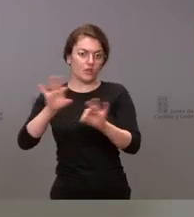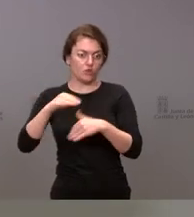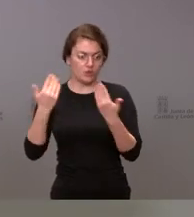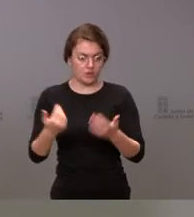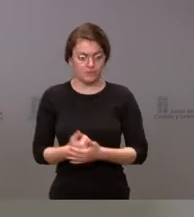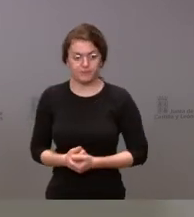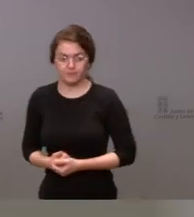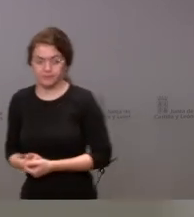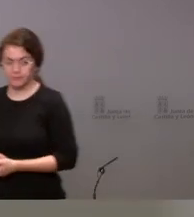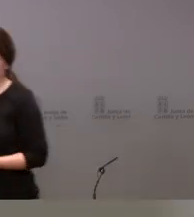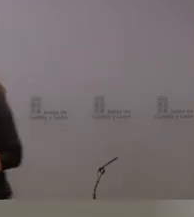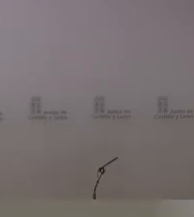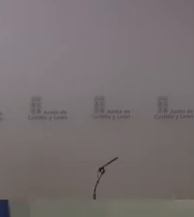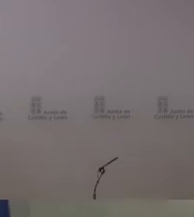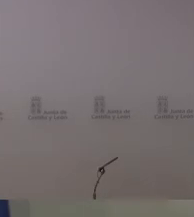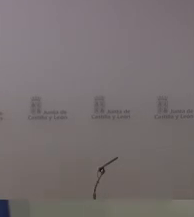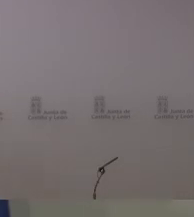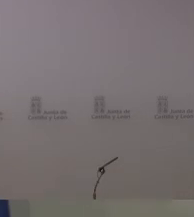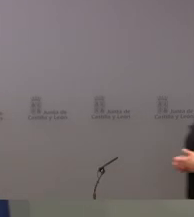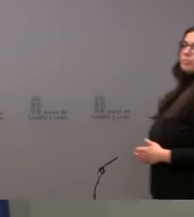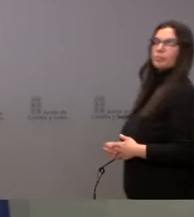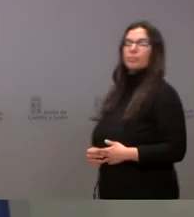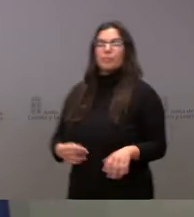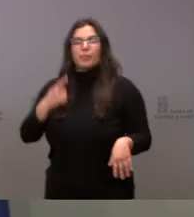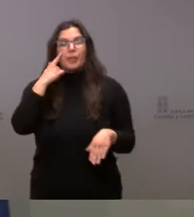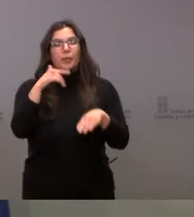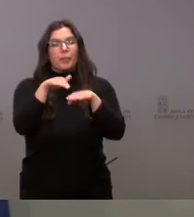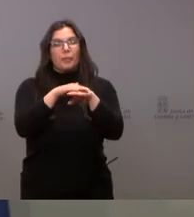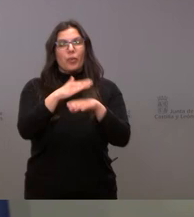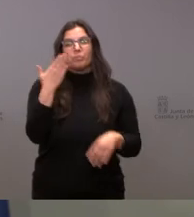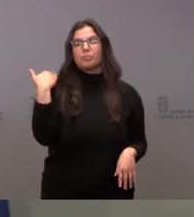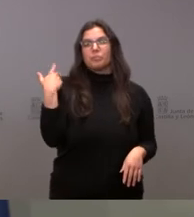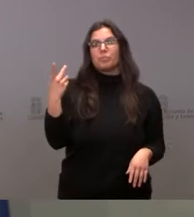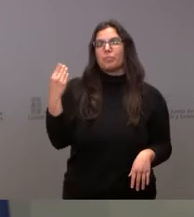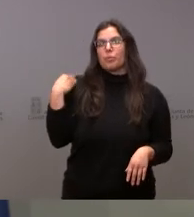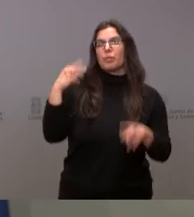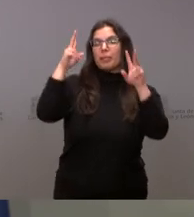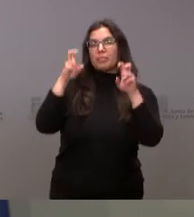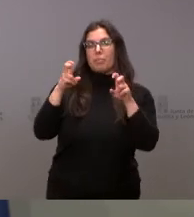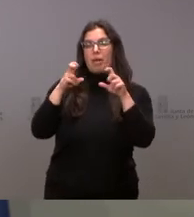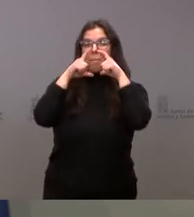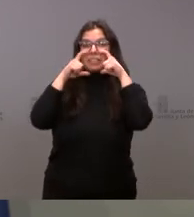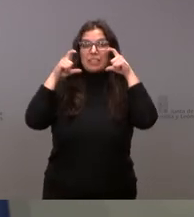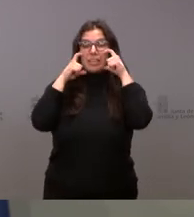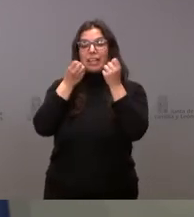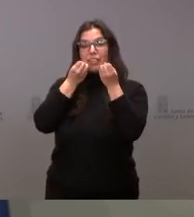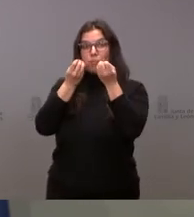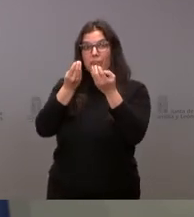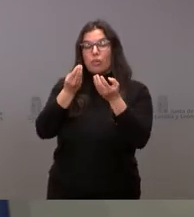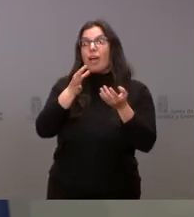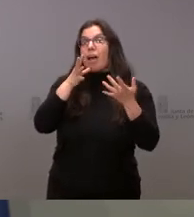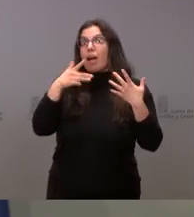Ahora sí, damos paso a… perdón, como complemento de la información que me decían de las mascarillas, en este momento están